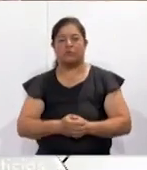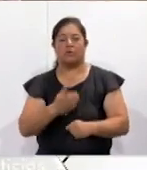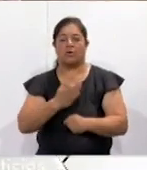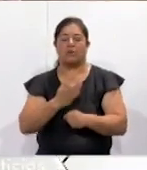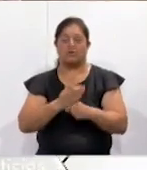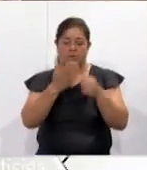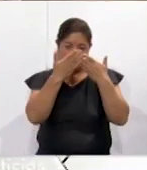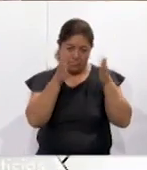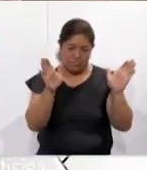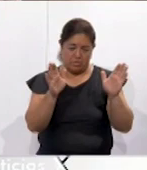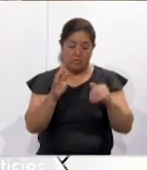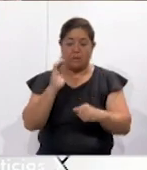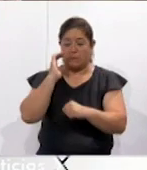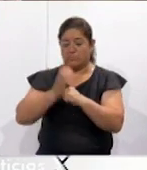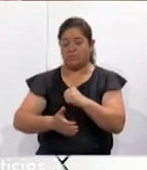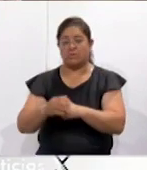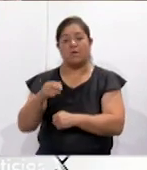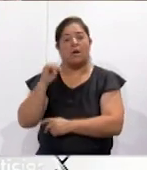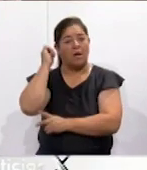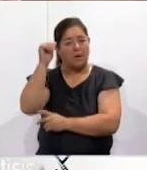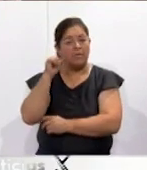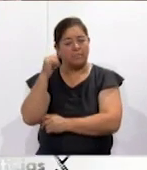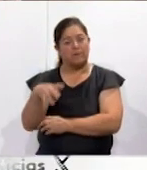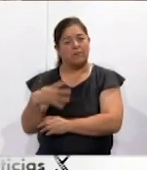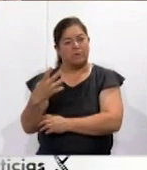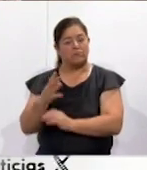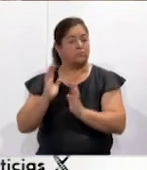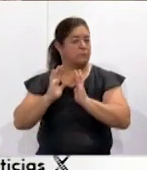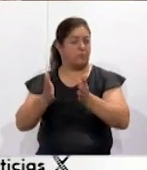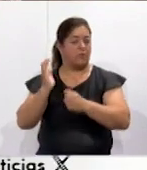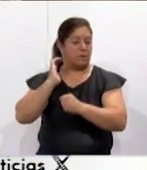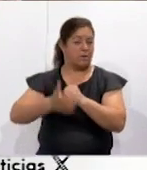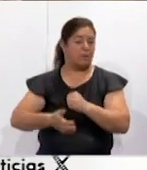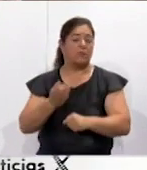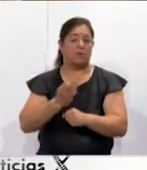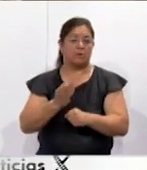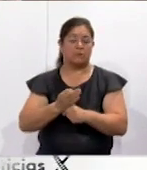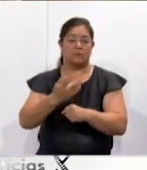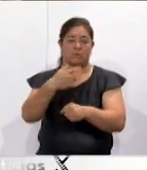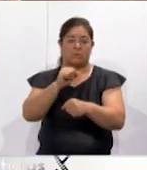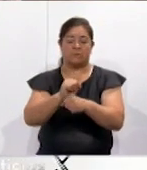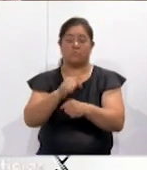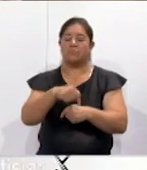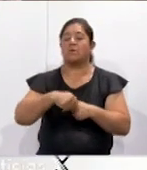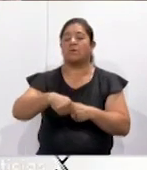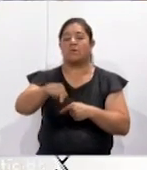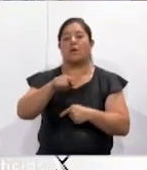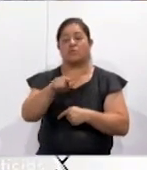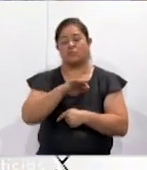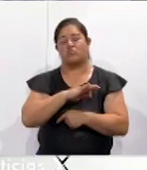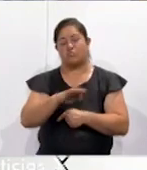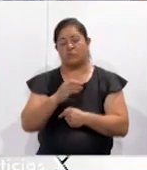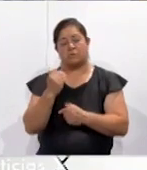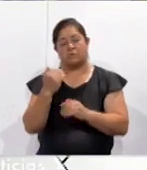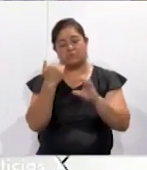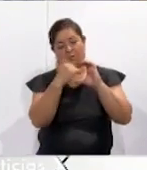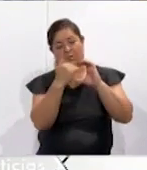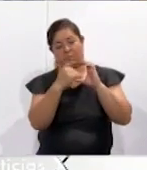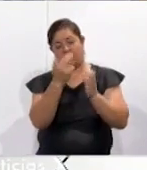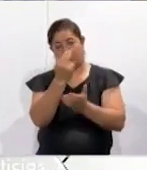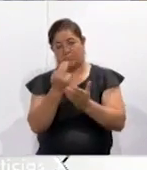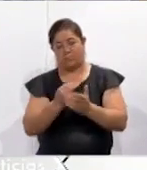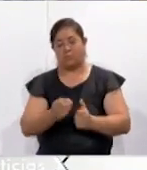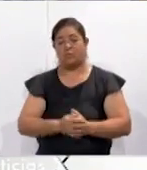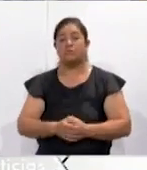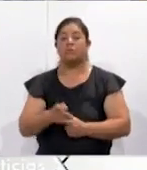convocatoria, cierra el próximo 14 de abril, entonces tienen todavía esta semana para poder enviar sus dibujos. Es un dibujo que se puede